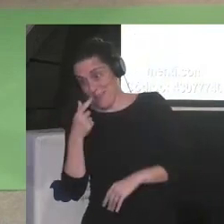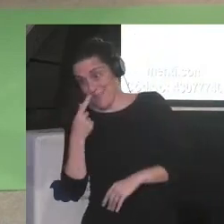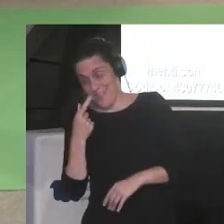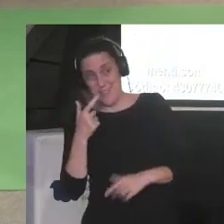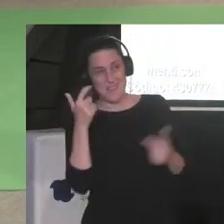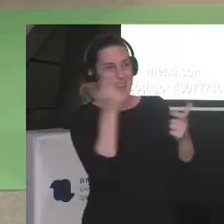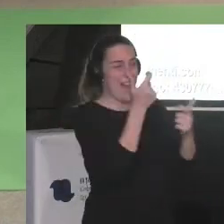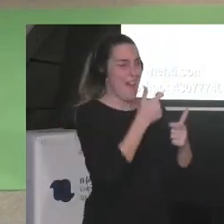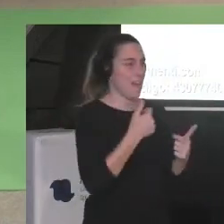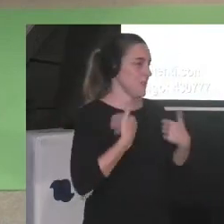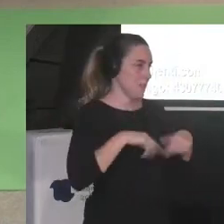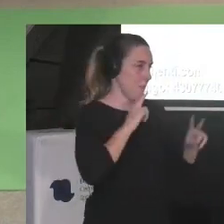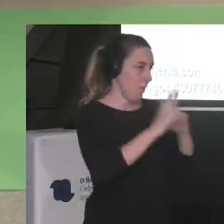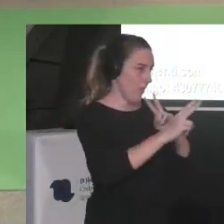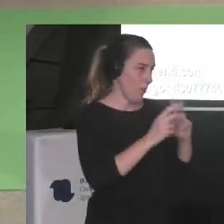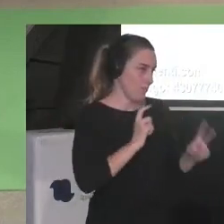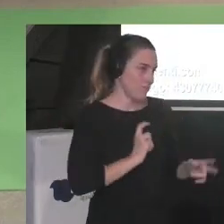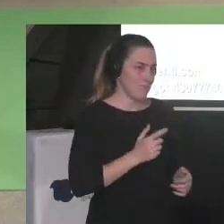ya está respondido